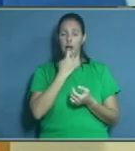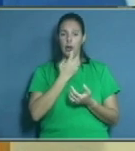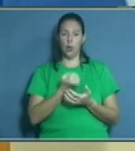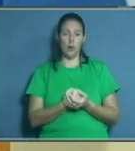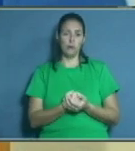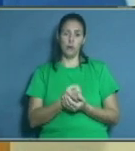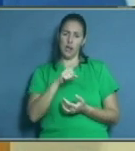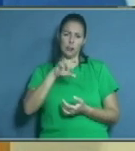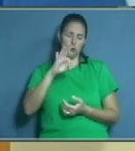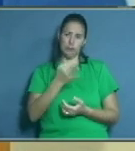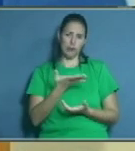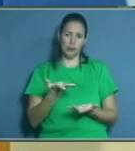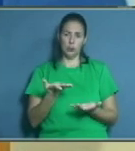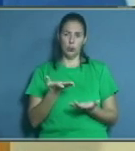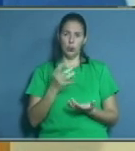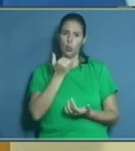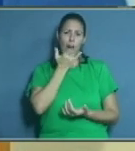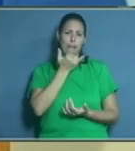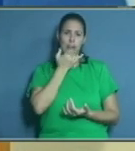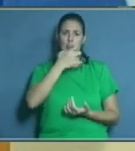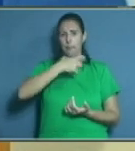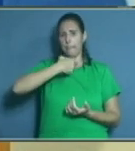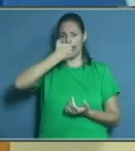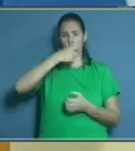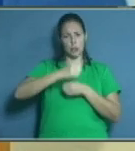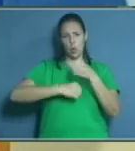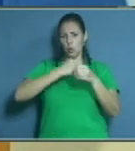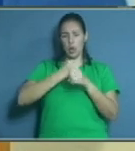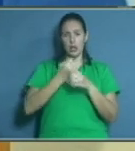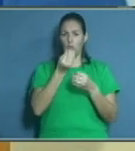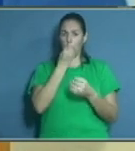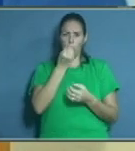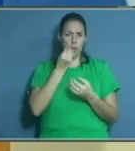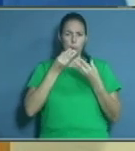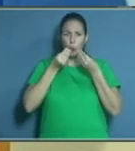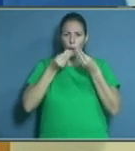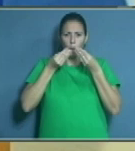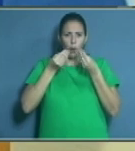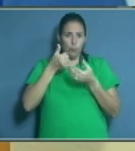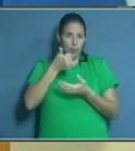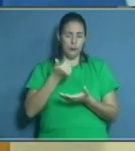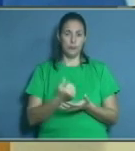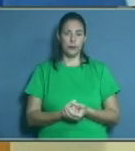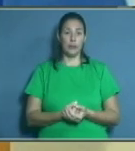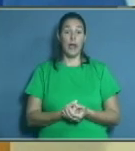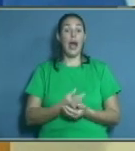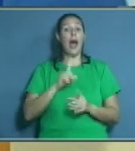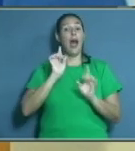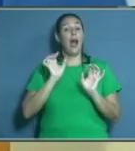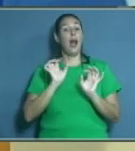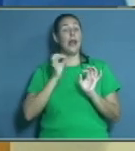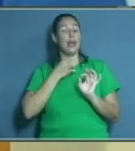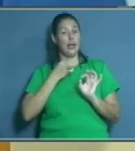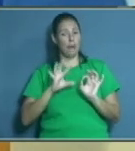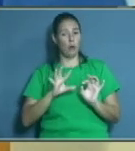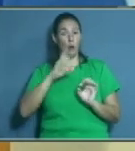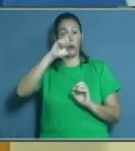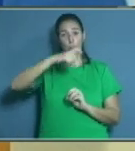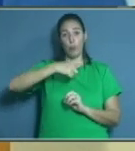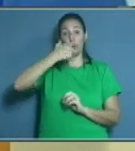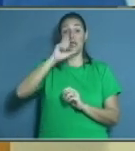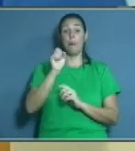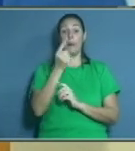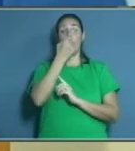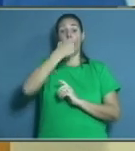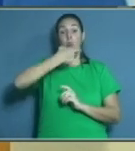o. Realmente no afecta. Sucede que cuando usted usa prótesis dental por primera vez, el cambio es un material